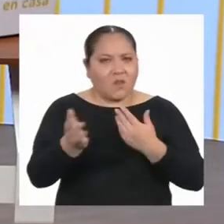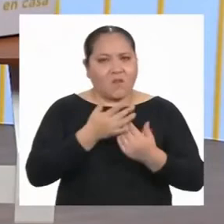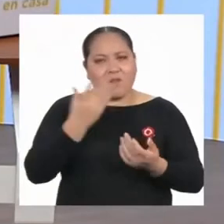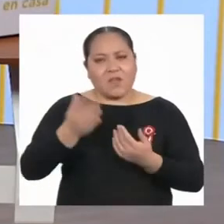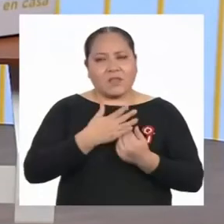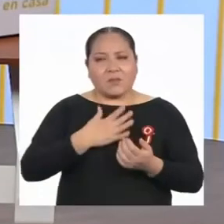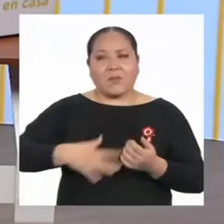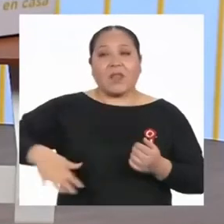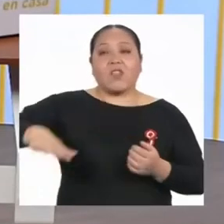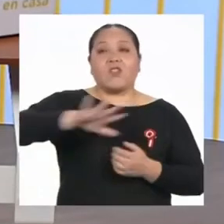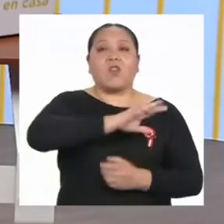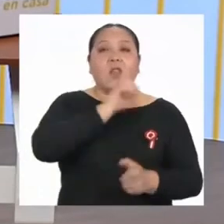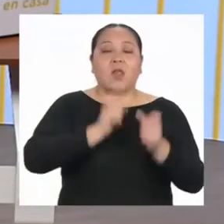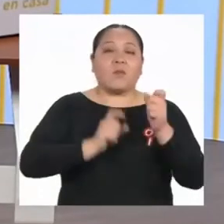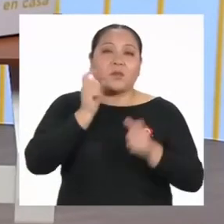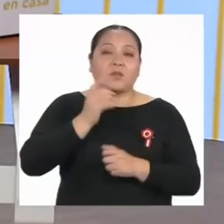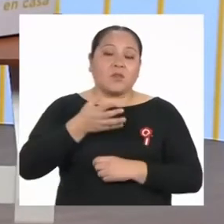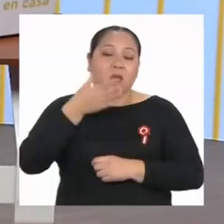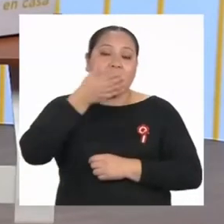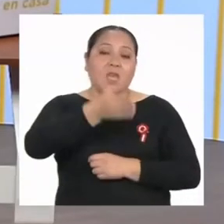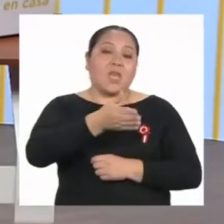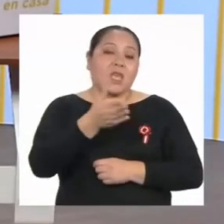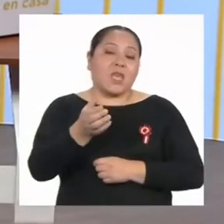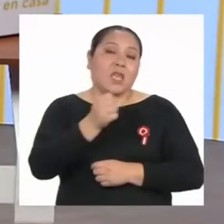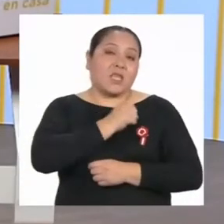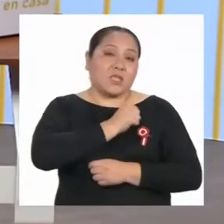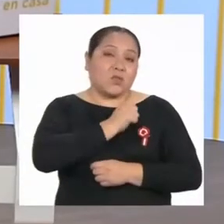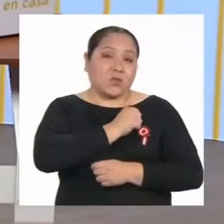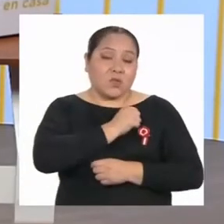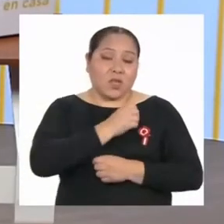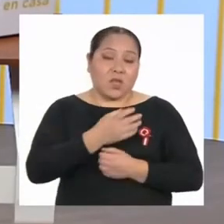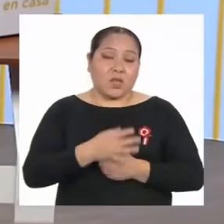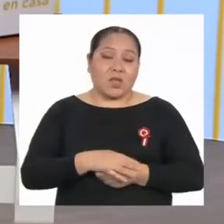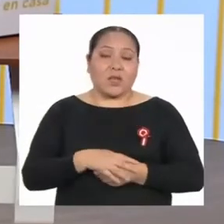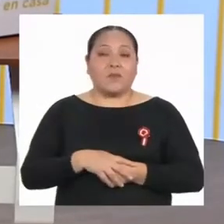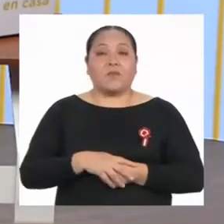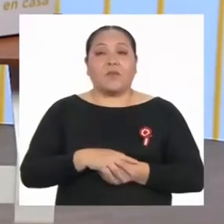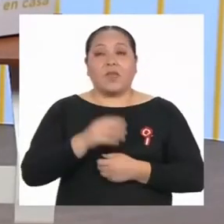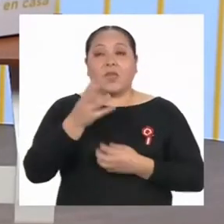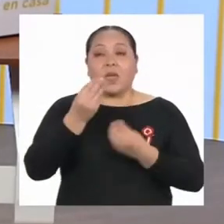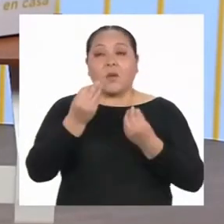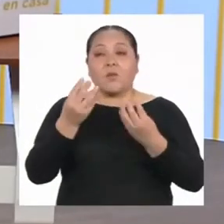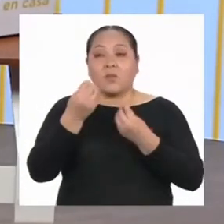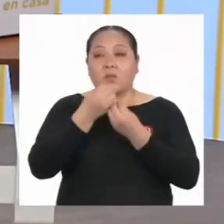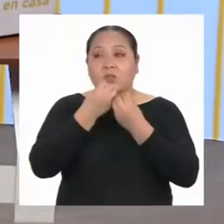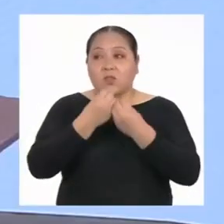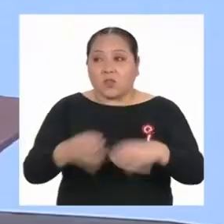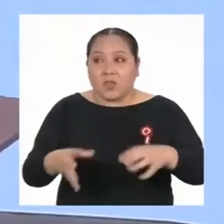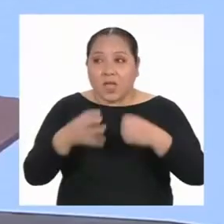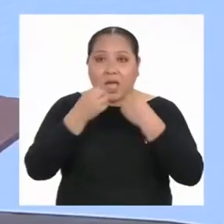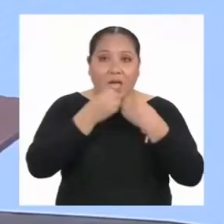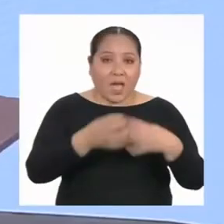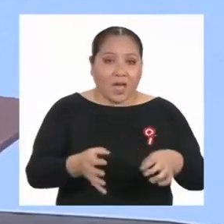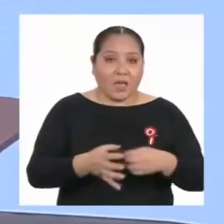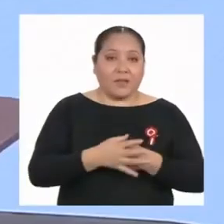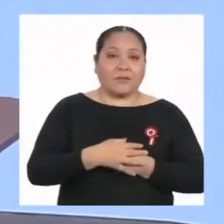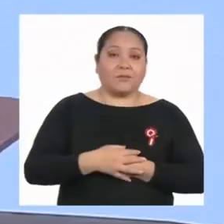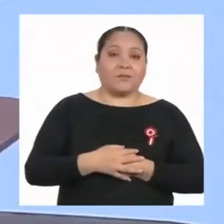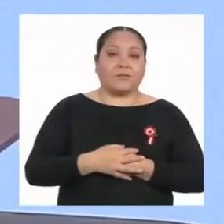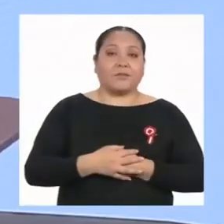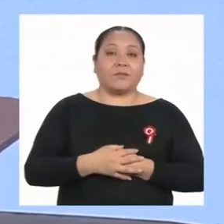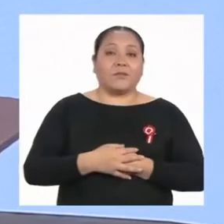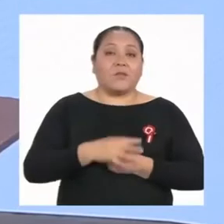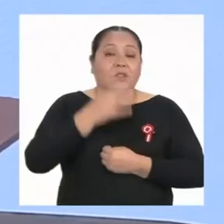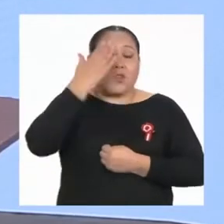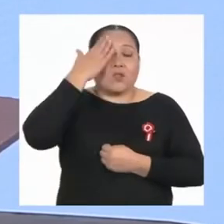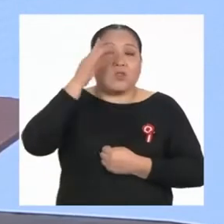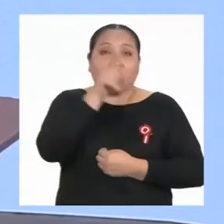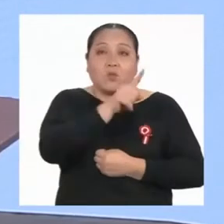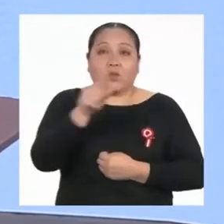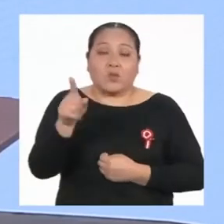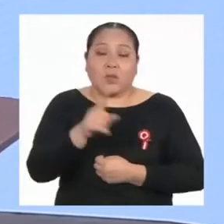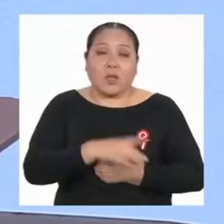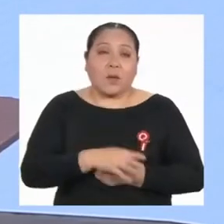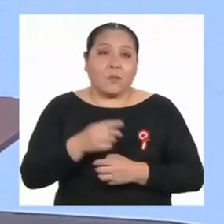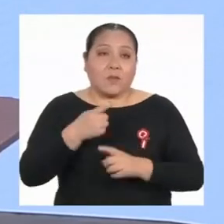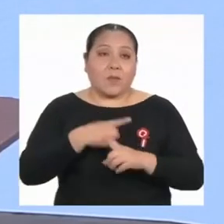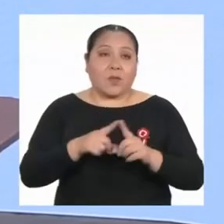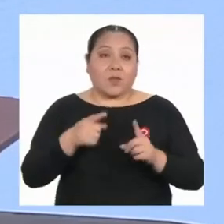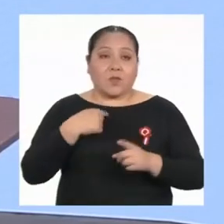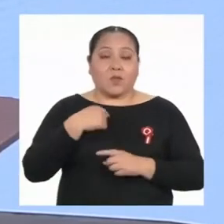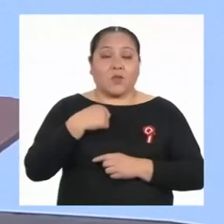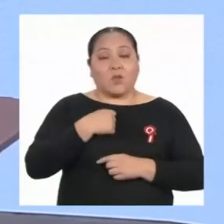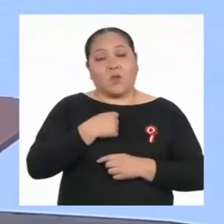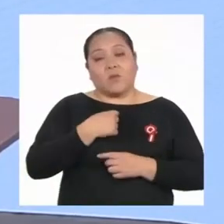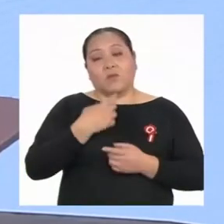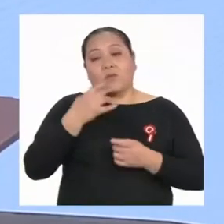personas poder asistir a la secundaria y que muchas dejan de ir. No sé ustedes, pero yo me he